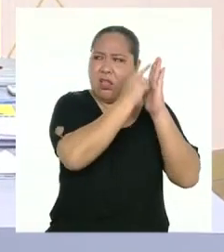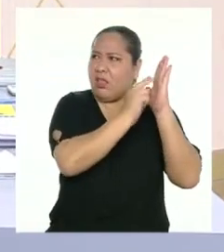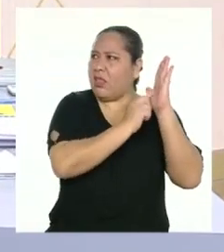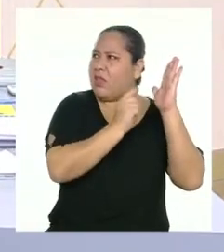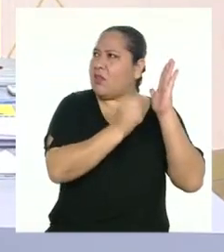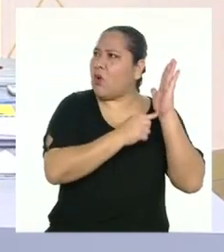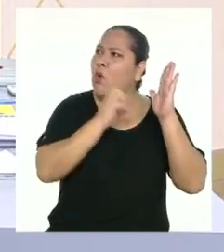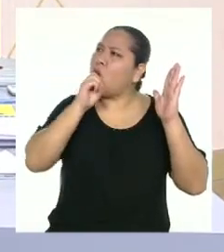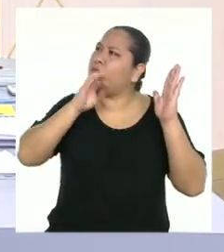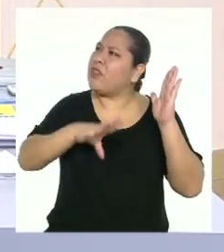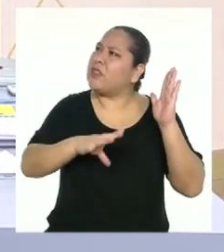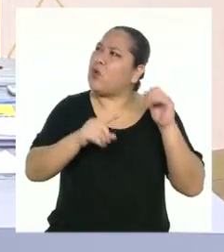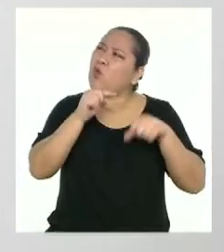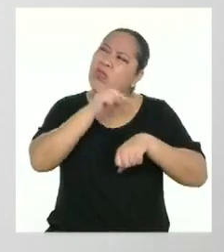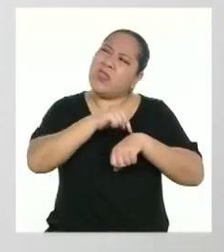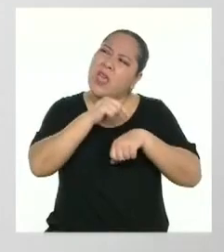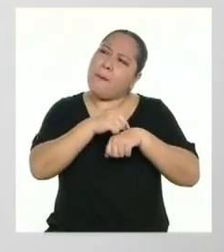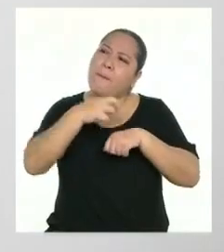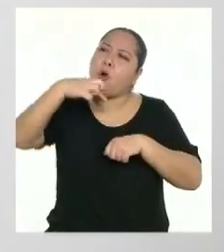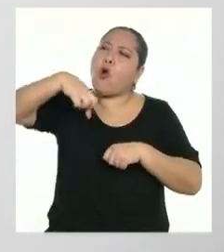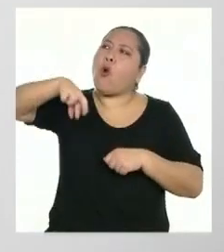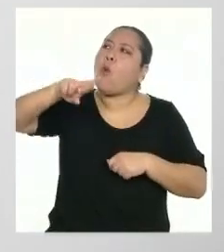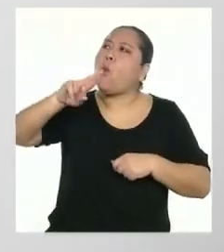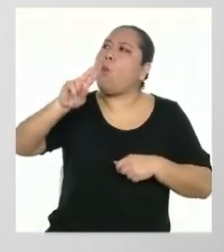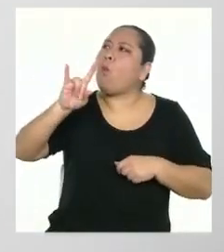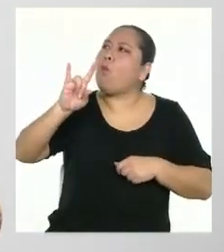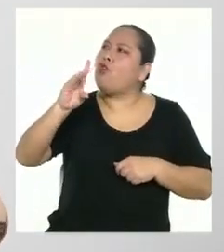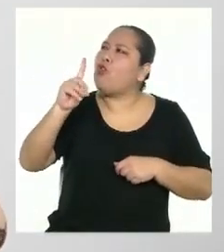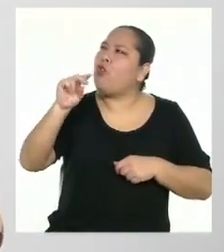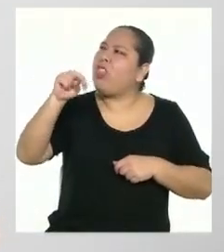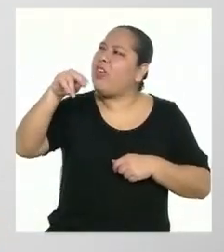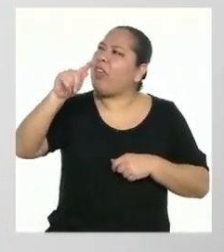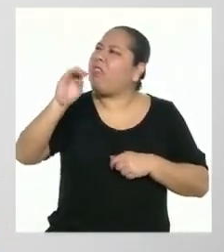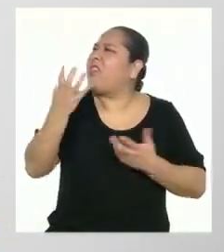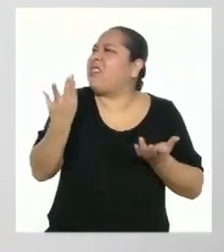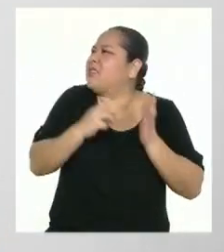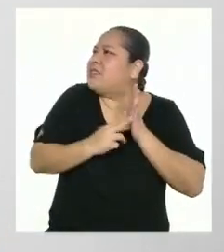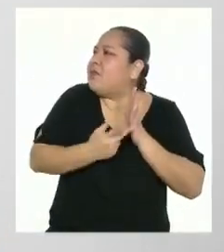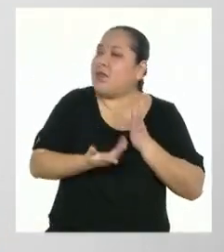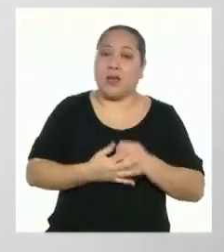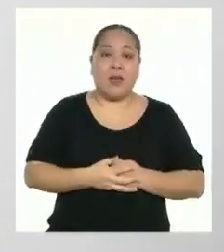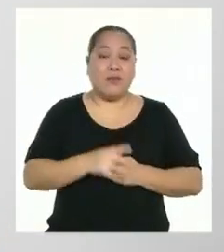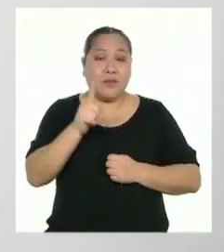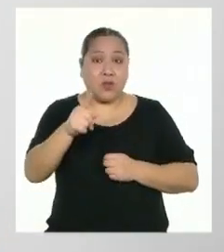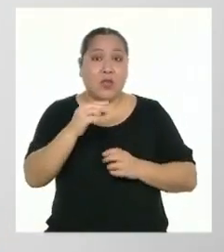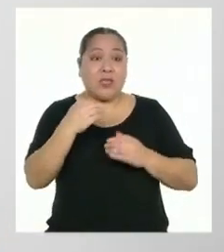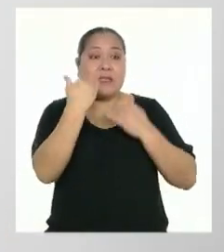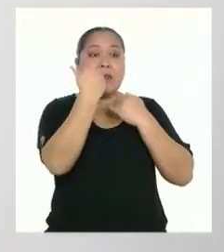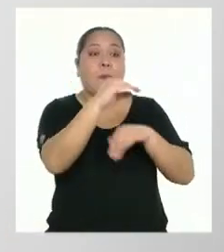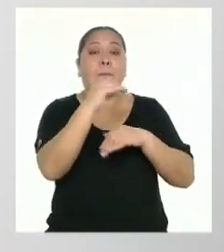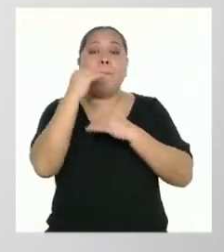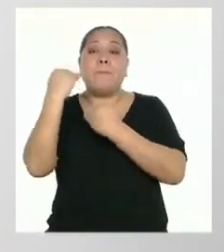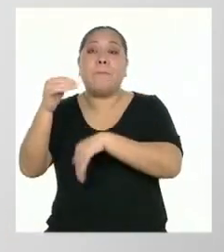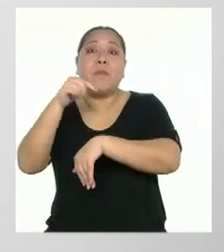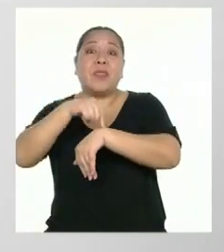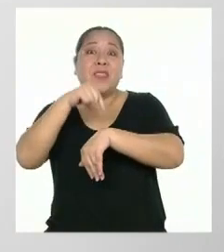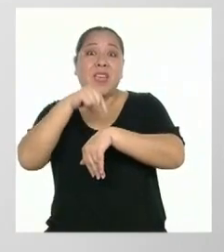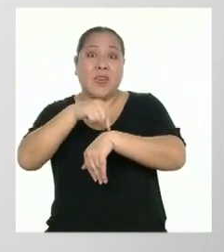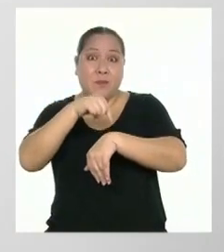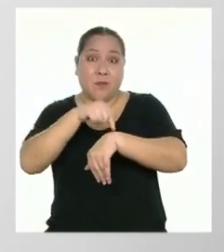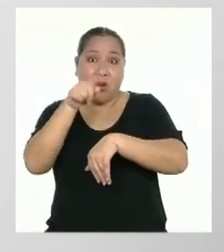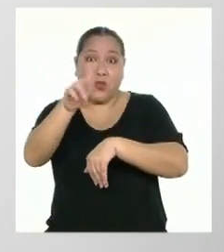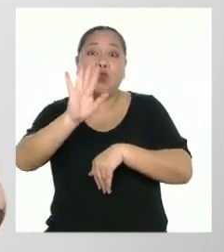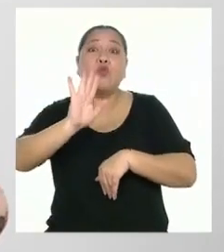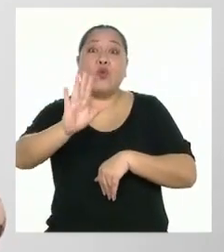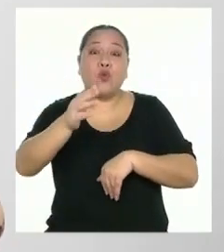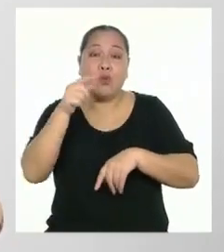un tiempo prudente? A que debemos medir el tiempo que le dediquemos a esos momentos personales,